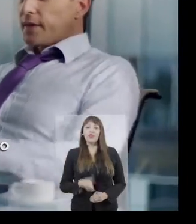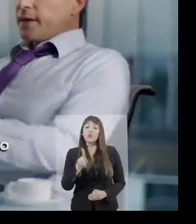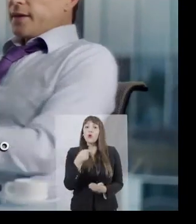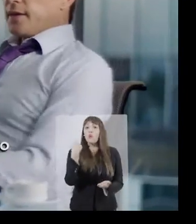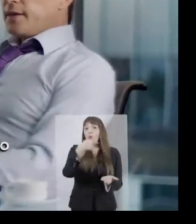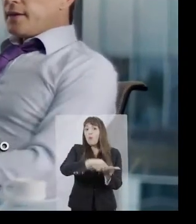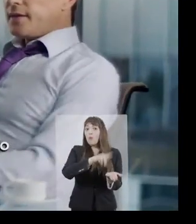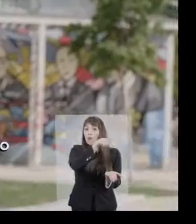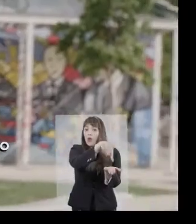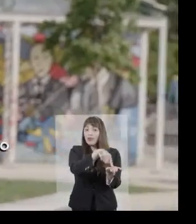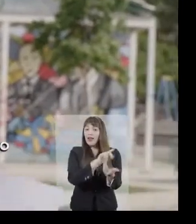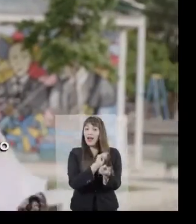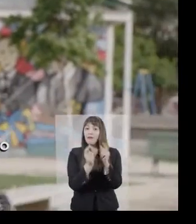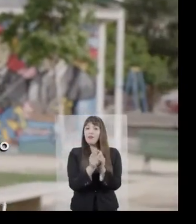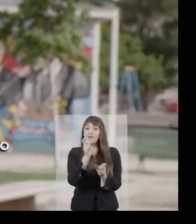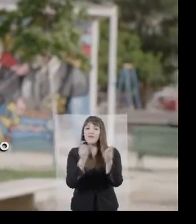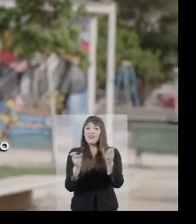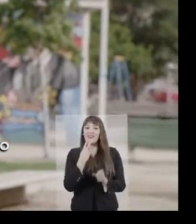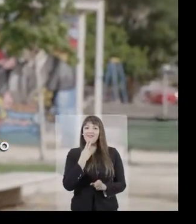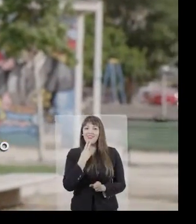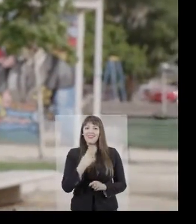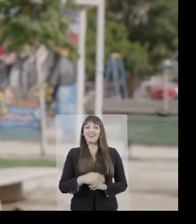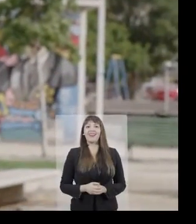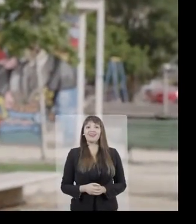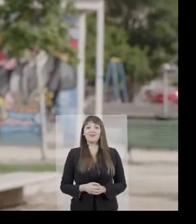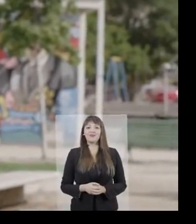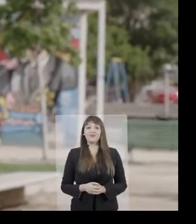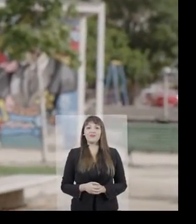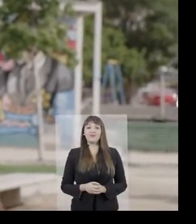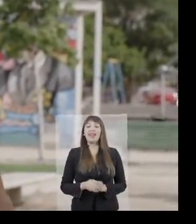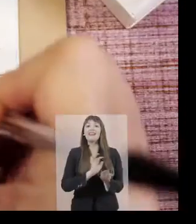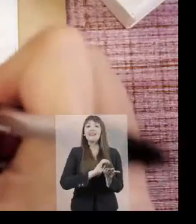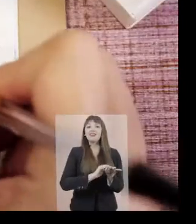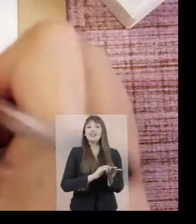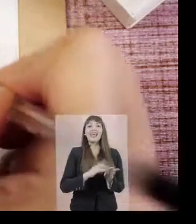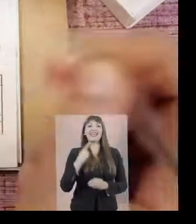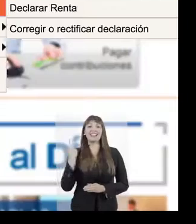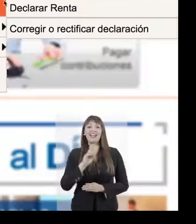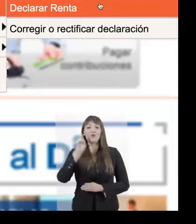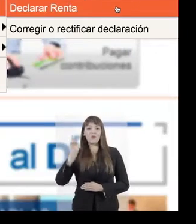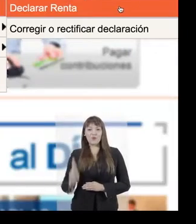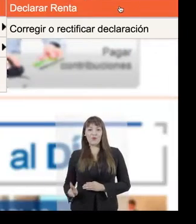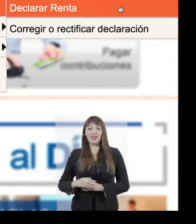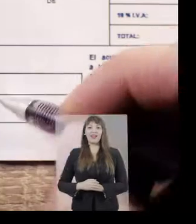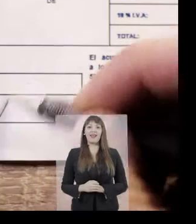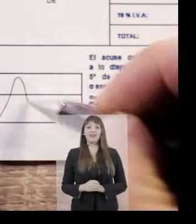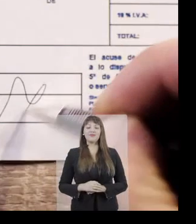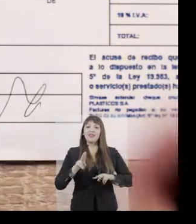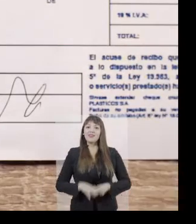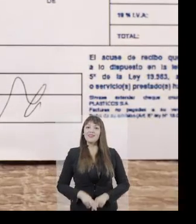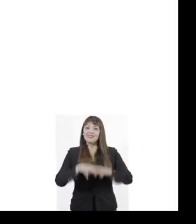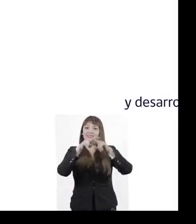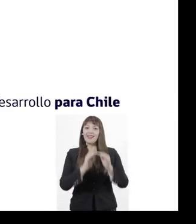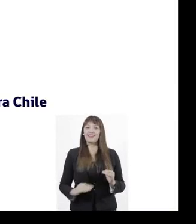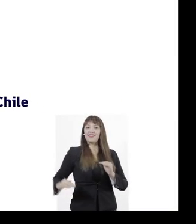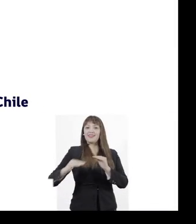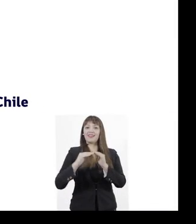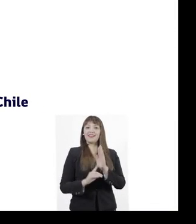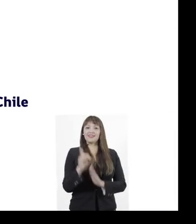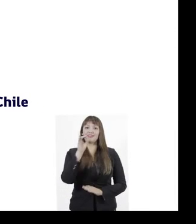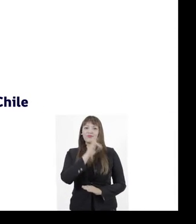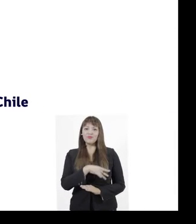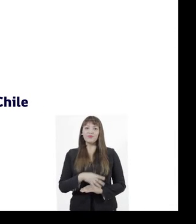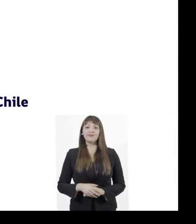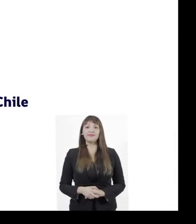Tus impuestos están cambiando su historia. Tesorería General de la República. Recaudamos equidad